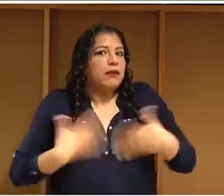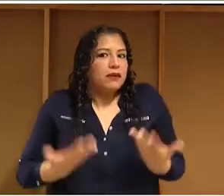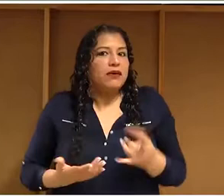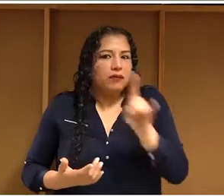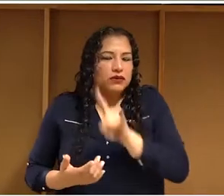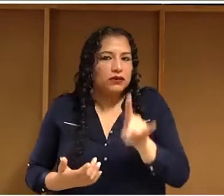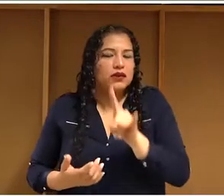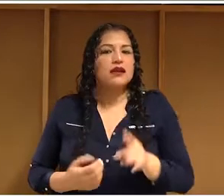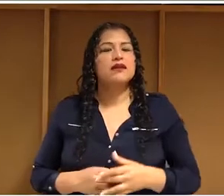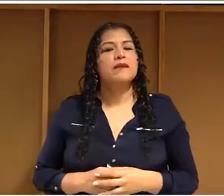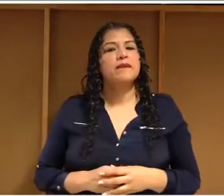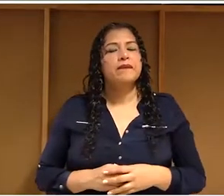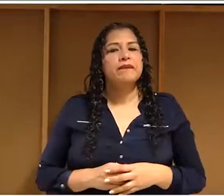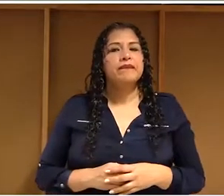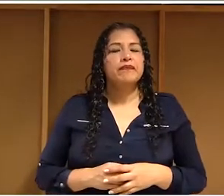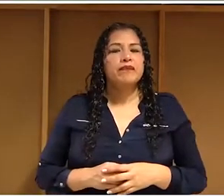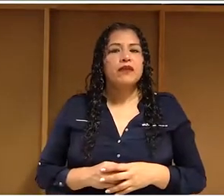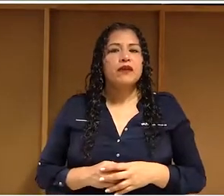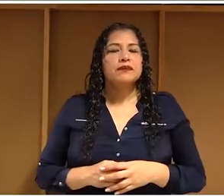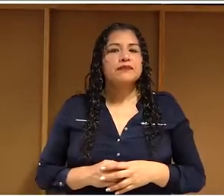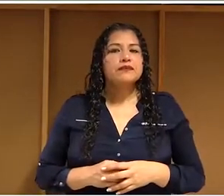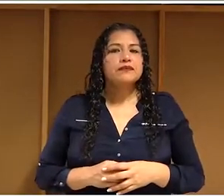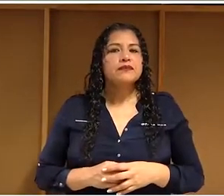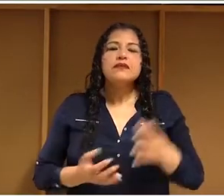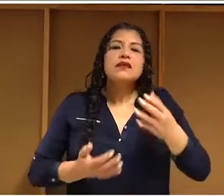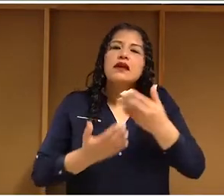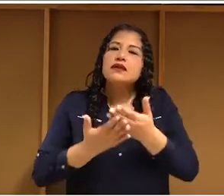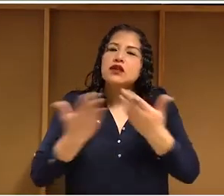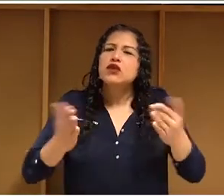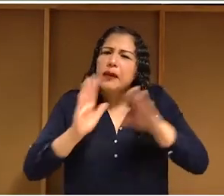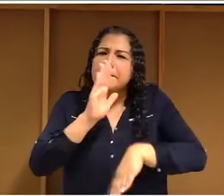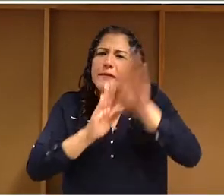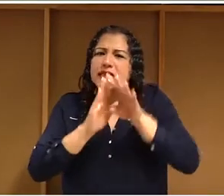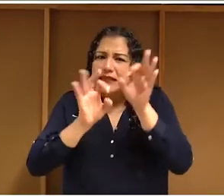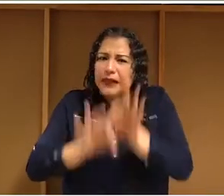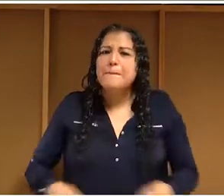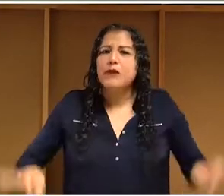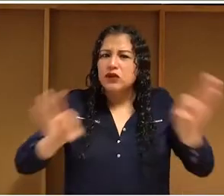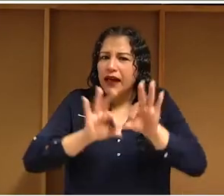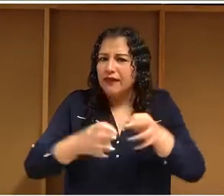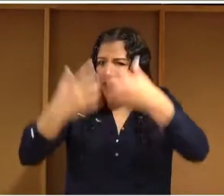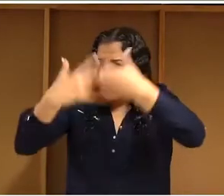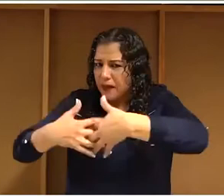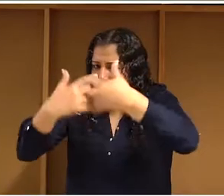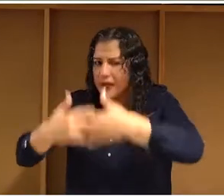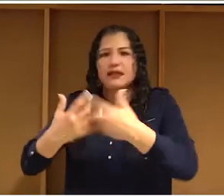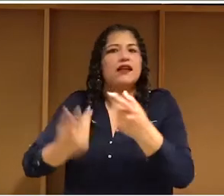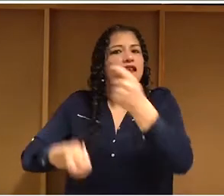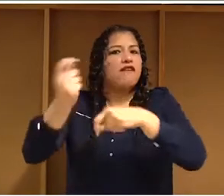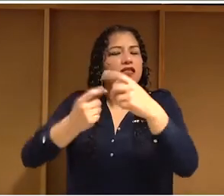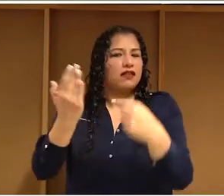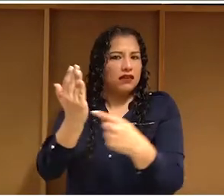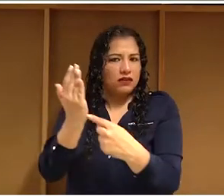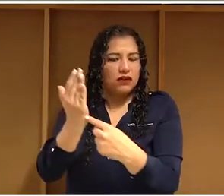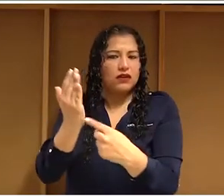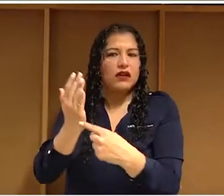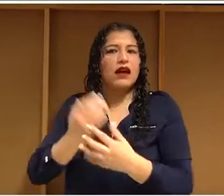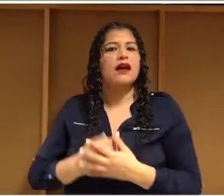probablemente los elementos de competencia más importantes que tienen las grandes empresas de tecnología no son